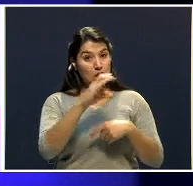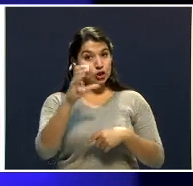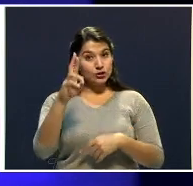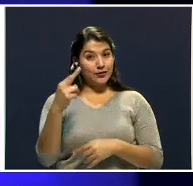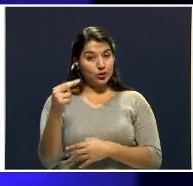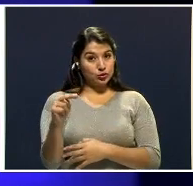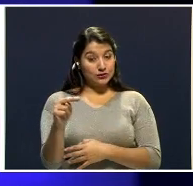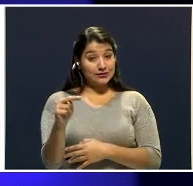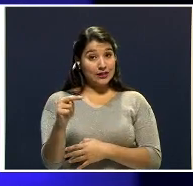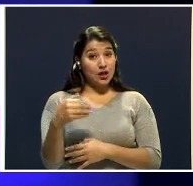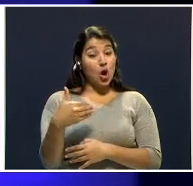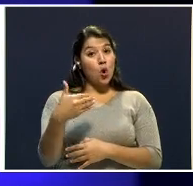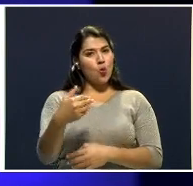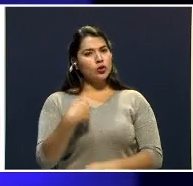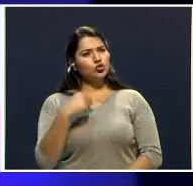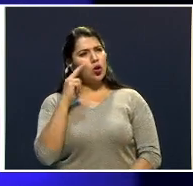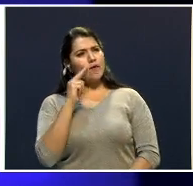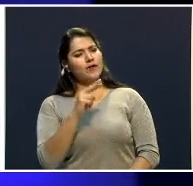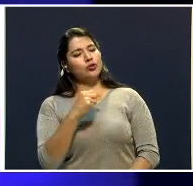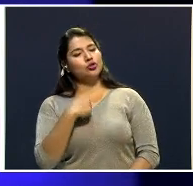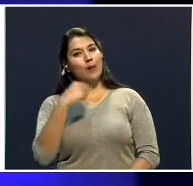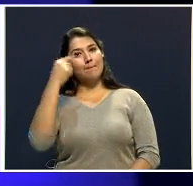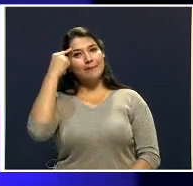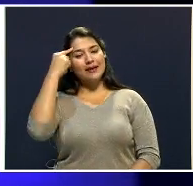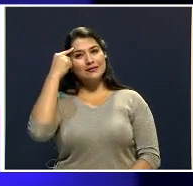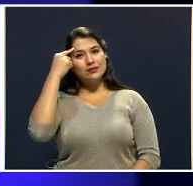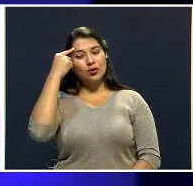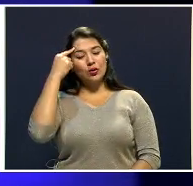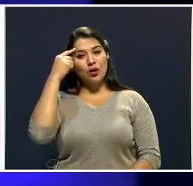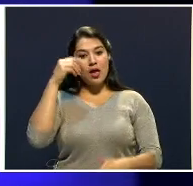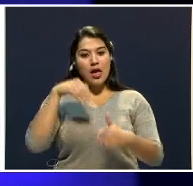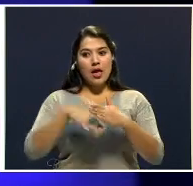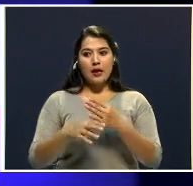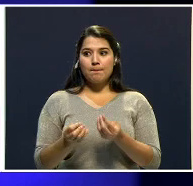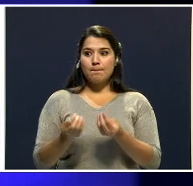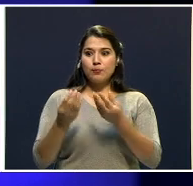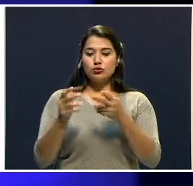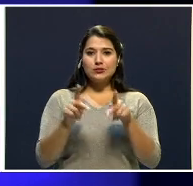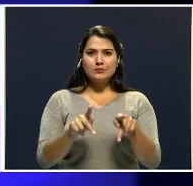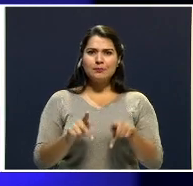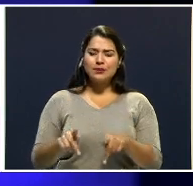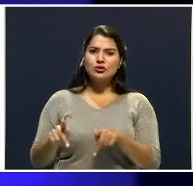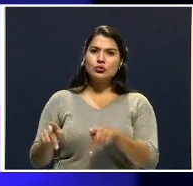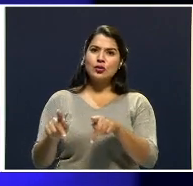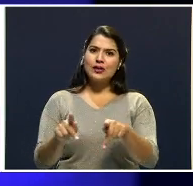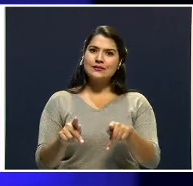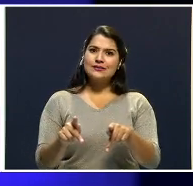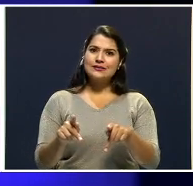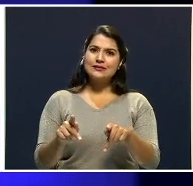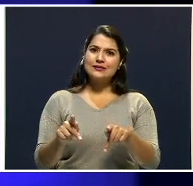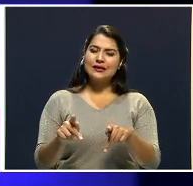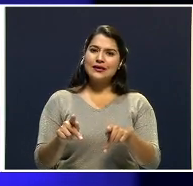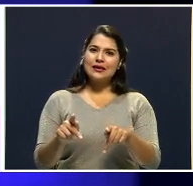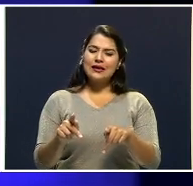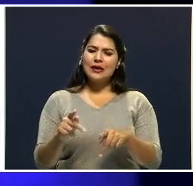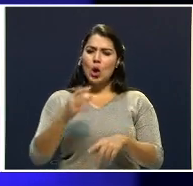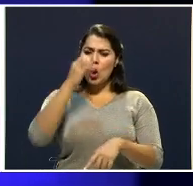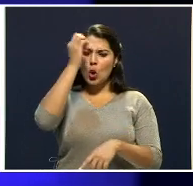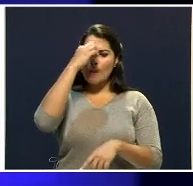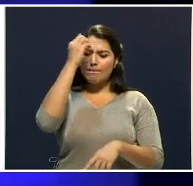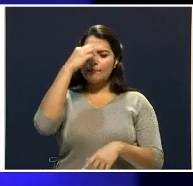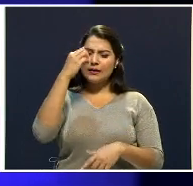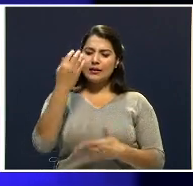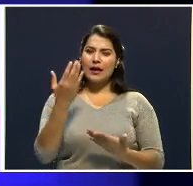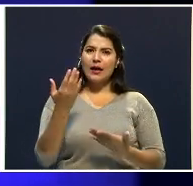Noticias. Cuando lo veo, pienso en el montón de gente que dice que el periodismo, que no